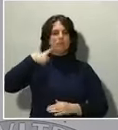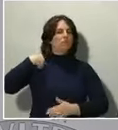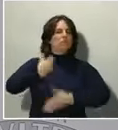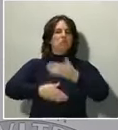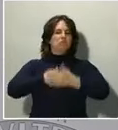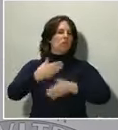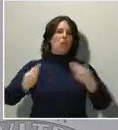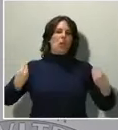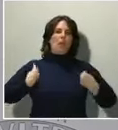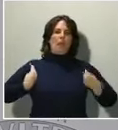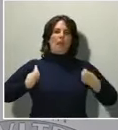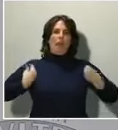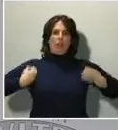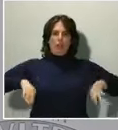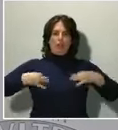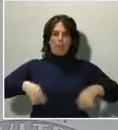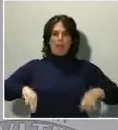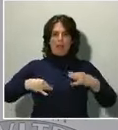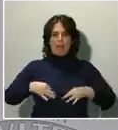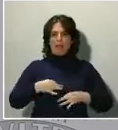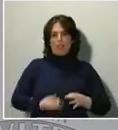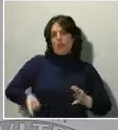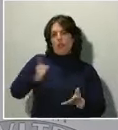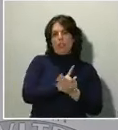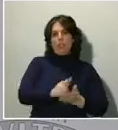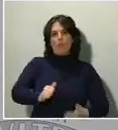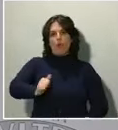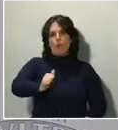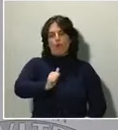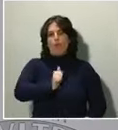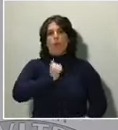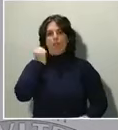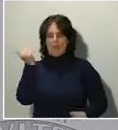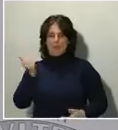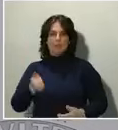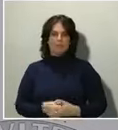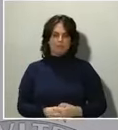que desgraciadamente se han quedado paradas, frenadas, como consecuencia de esta pandemia.